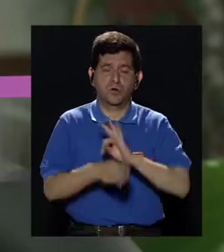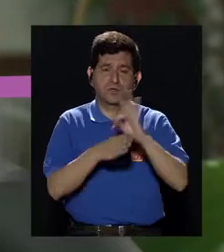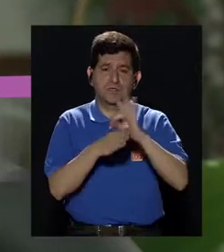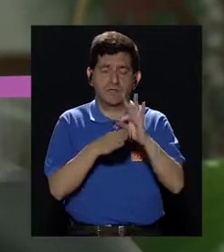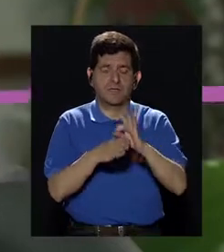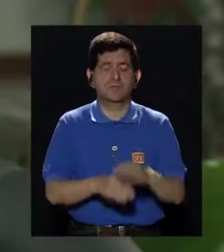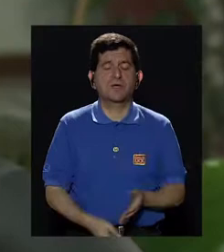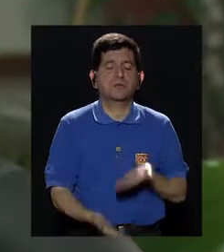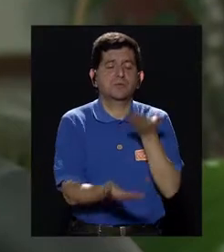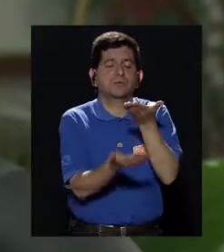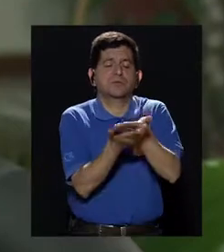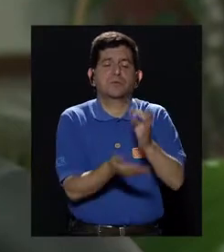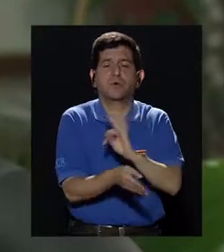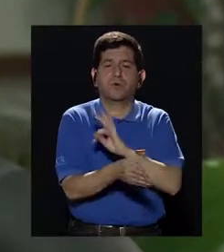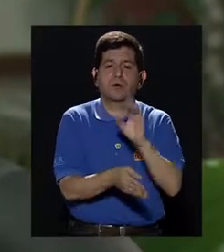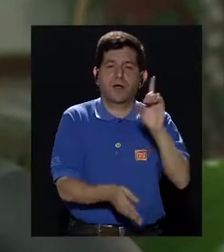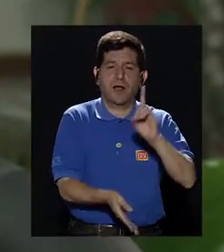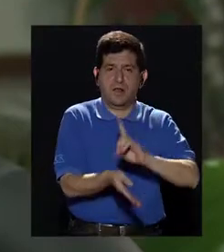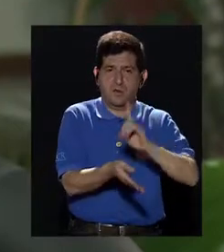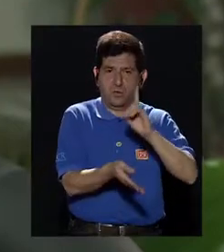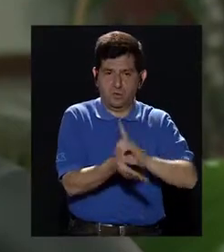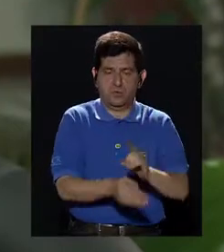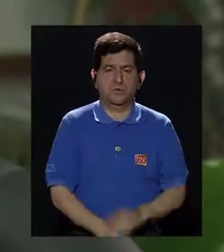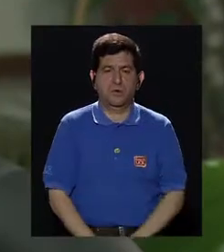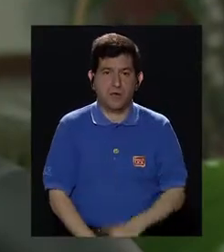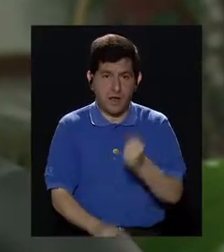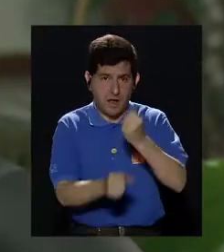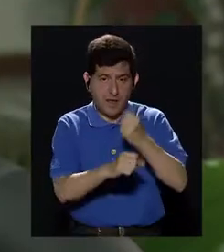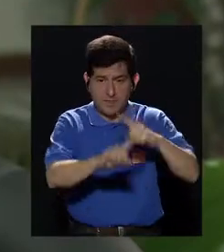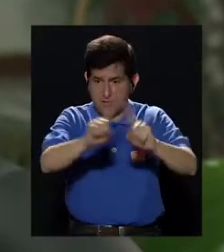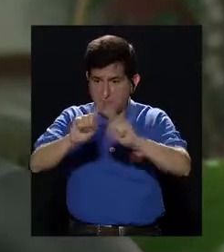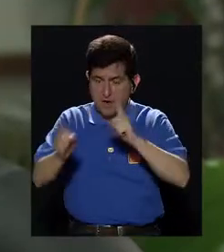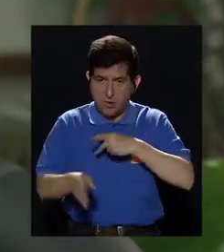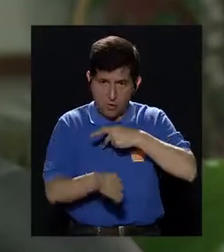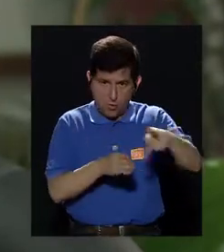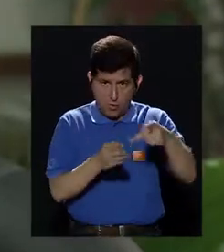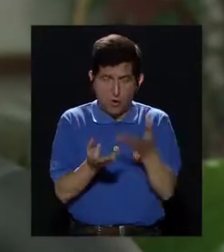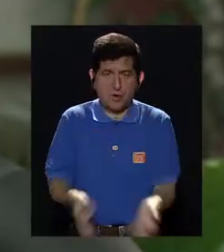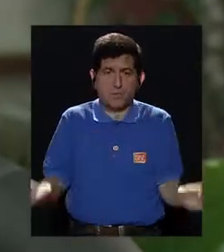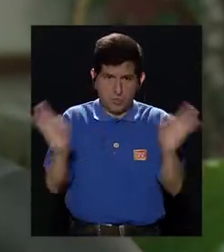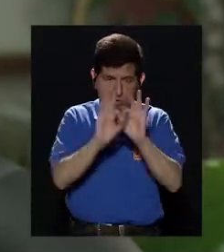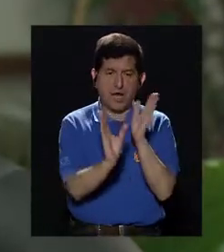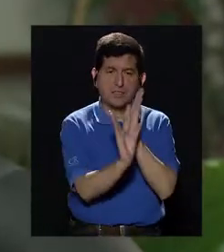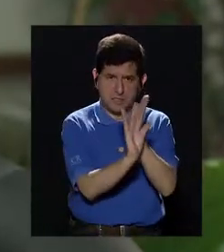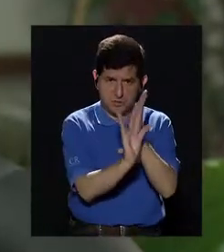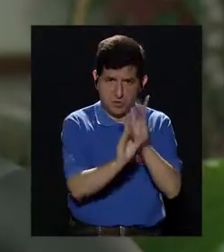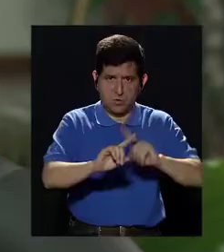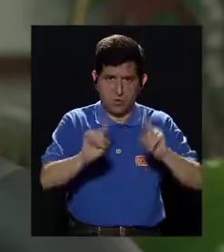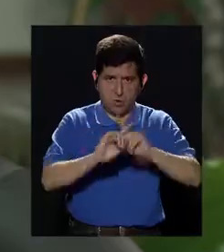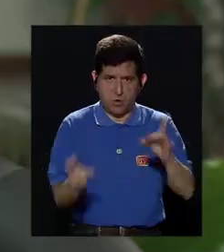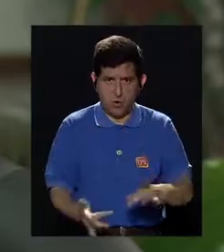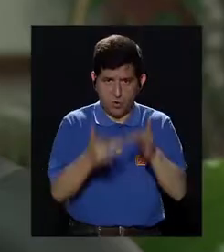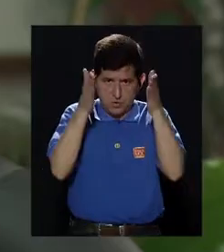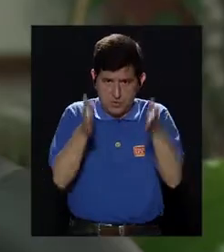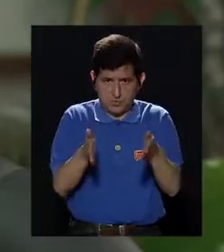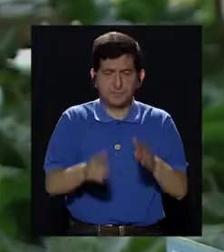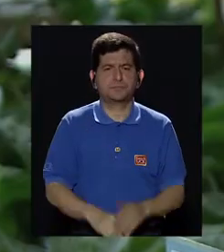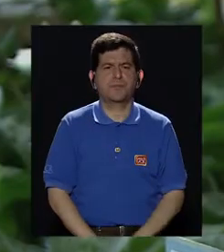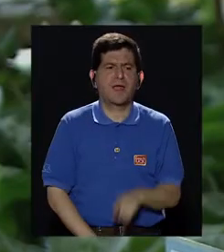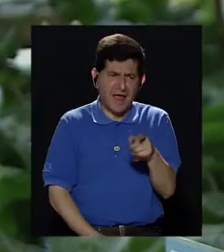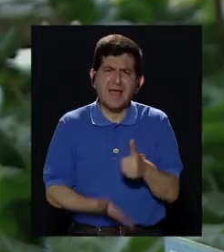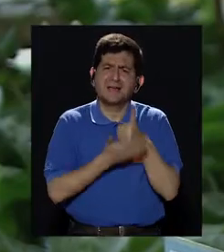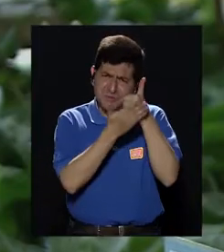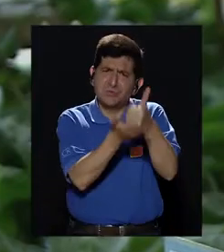Me imagino que sin duda también el acompañamiento inter y multidisciplinario es fundamental, ¿verdad?, con psicólogos y con otro tipo de especialistas.